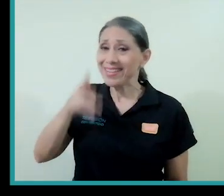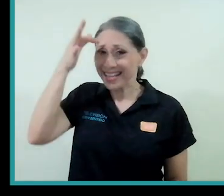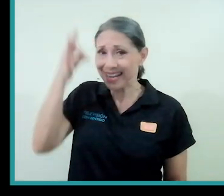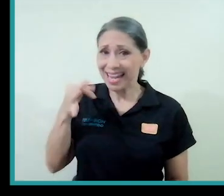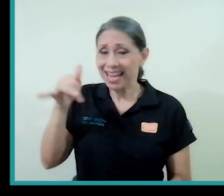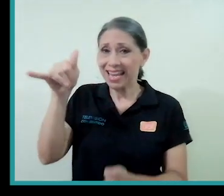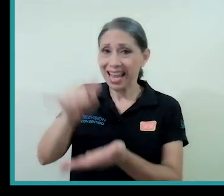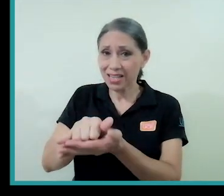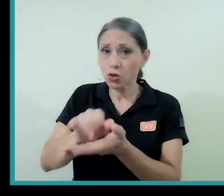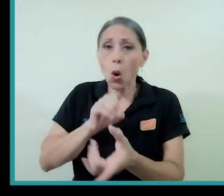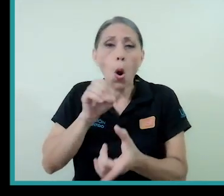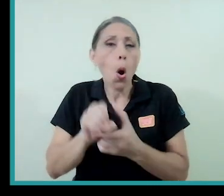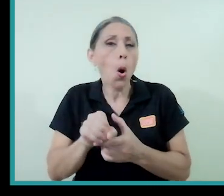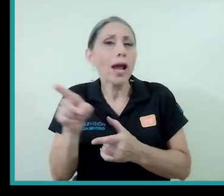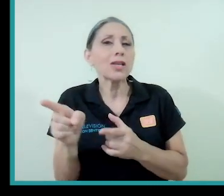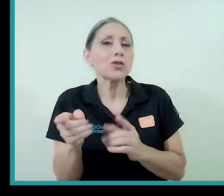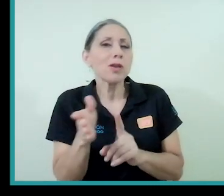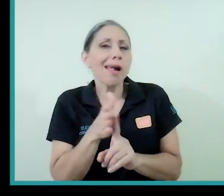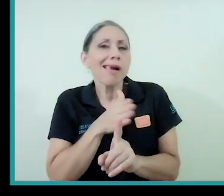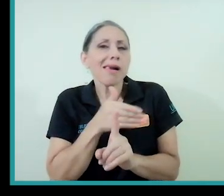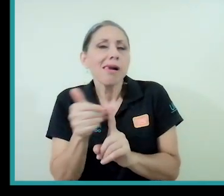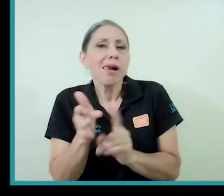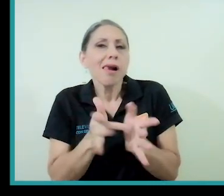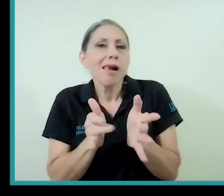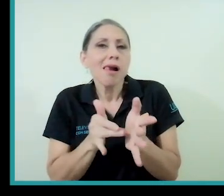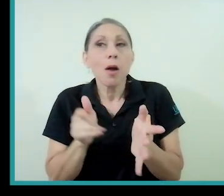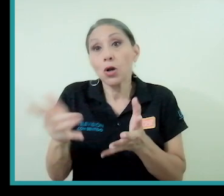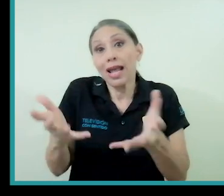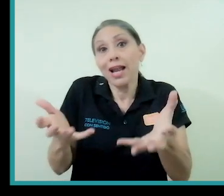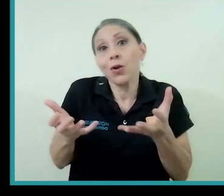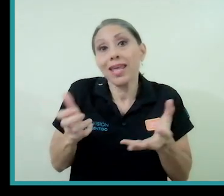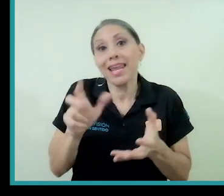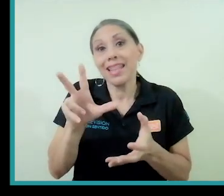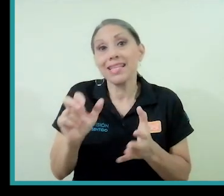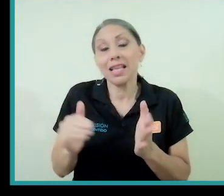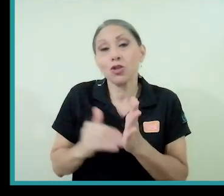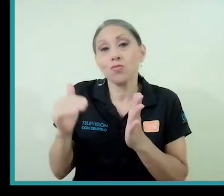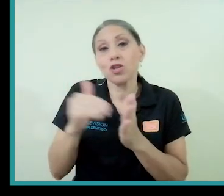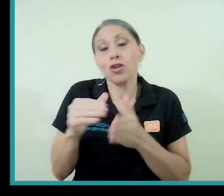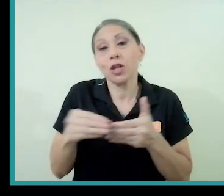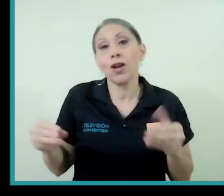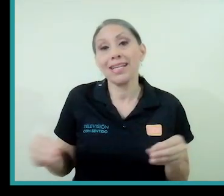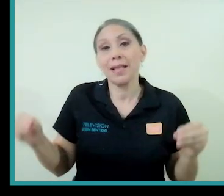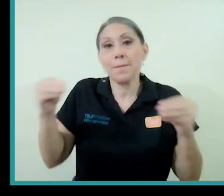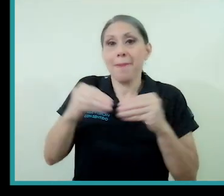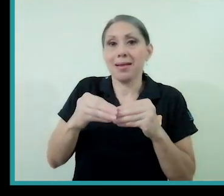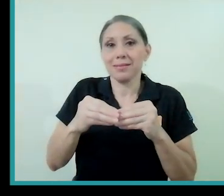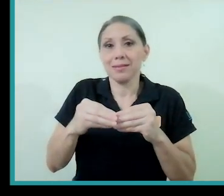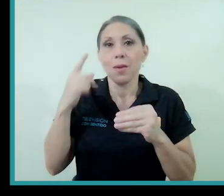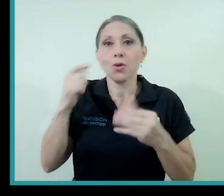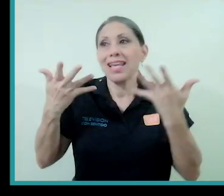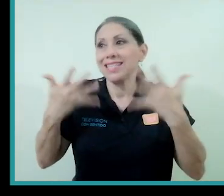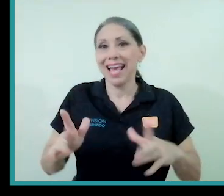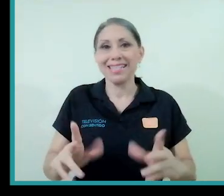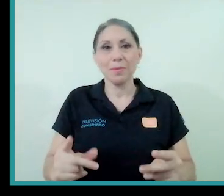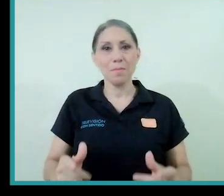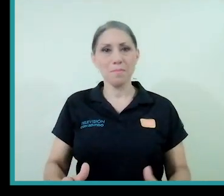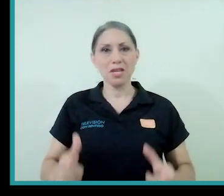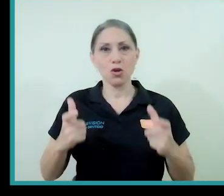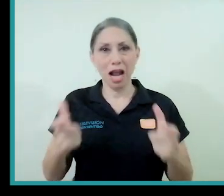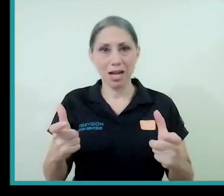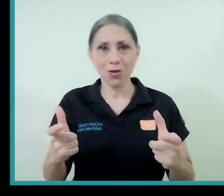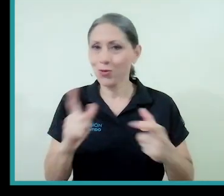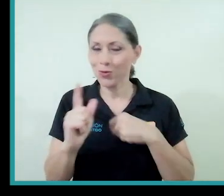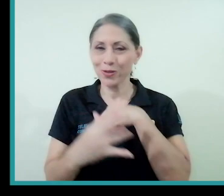absolutamente intencional porque lo que quiere son 300 millones de dólares más porque ella es millonaria, ¿verdad? No es pobre, es dueño de una mega